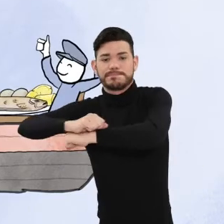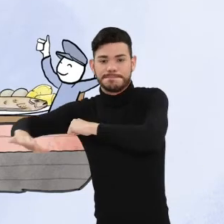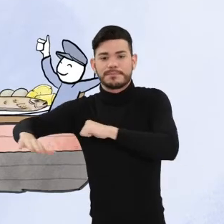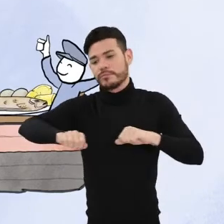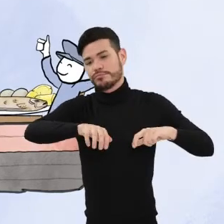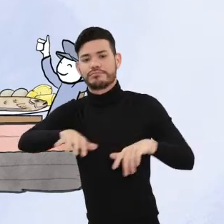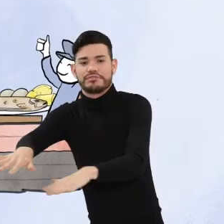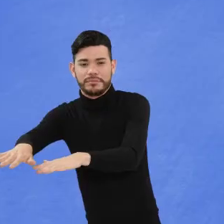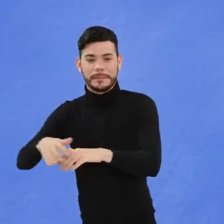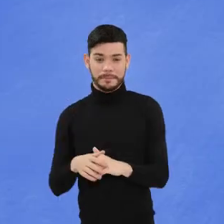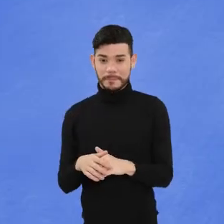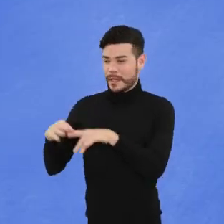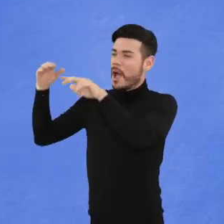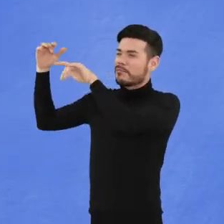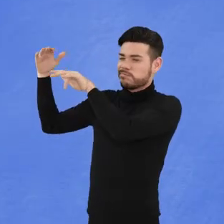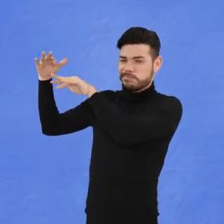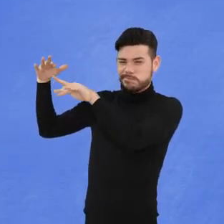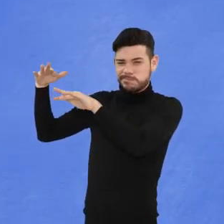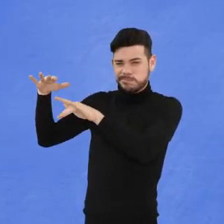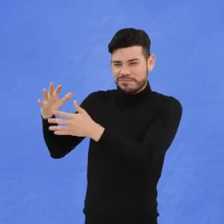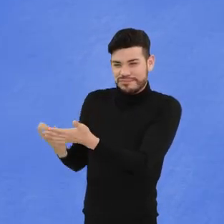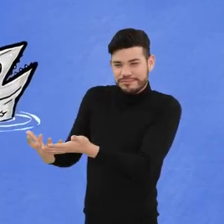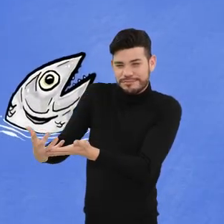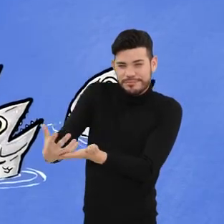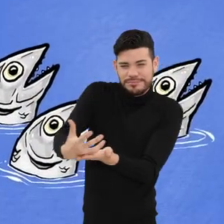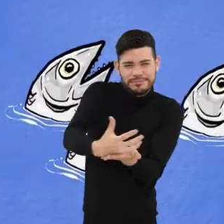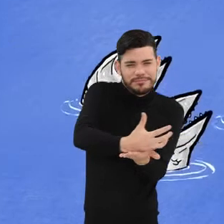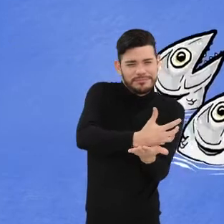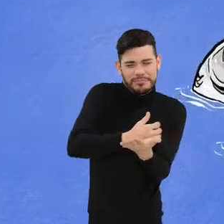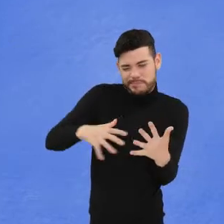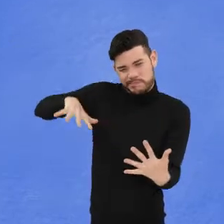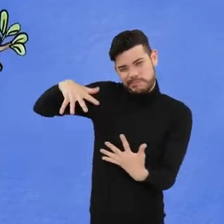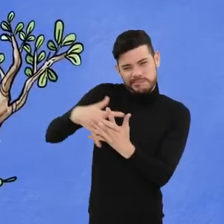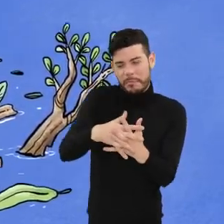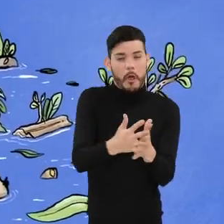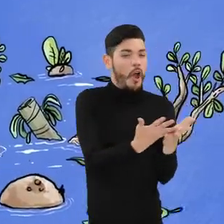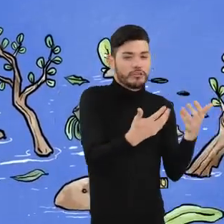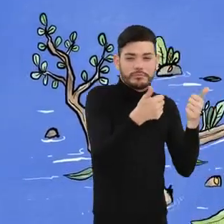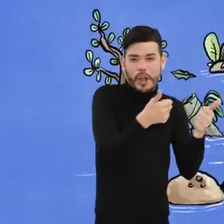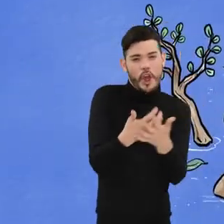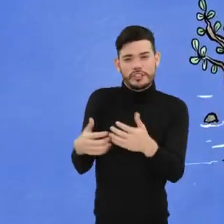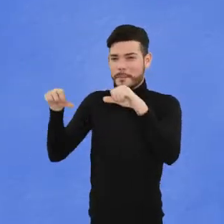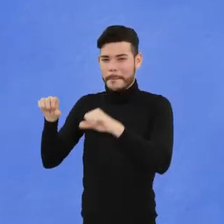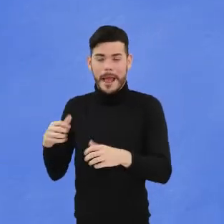las ciénagas y al mar. A su paso, van recogiendo de todo, lo arrastran y lo mezclan, como dijimos, lo bueno y lo malo, incluidas las